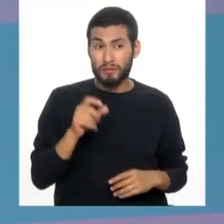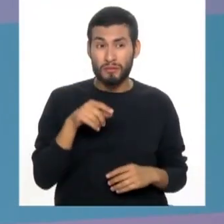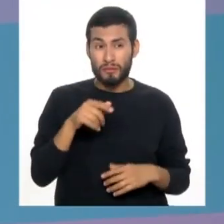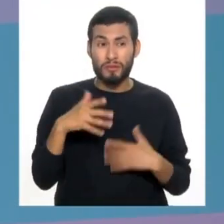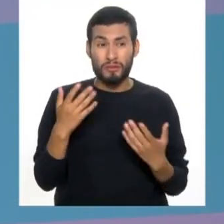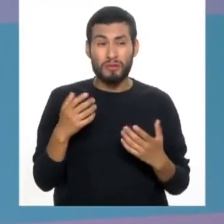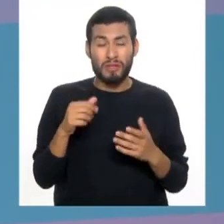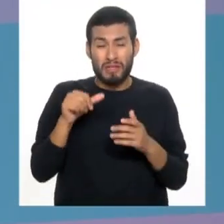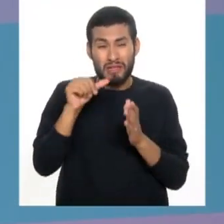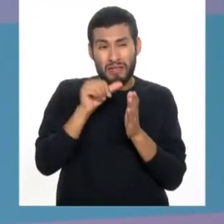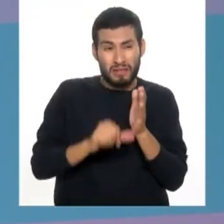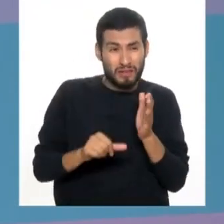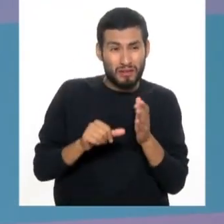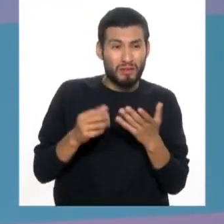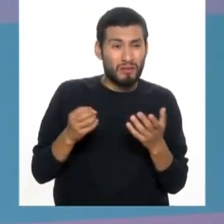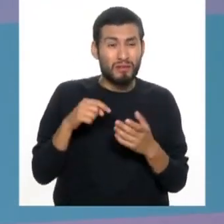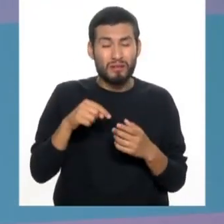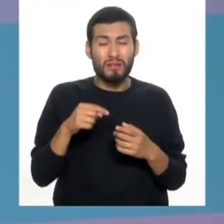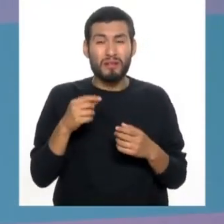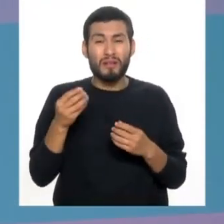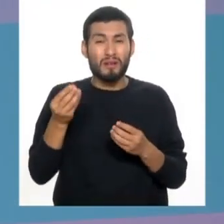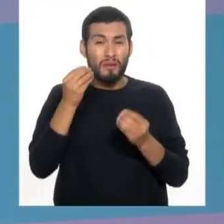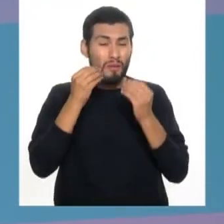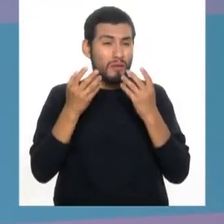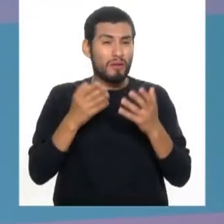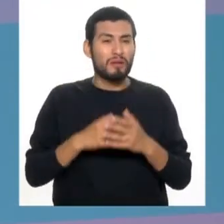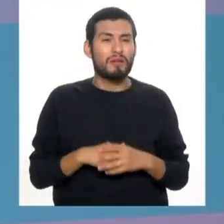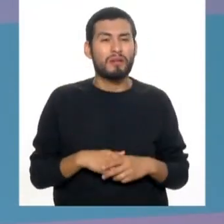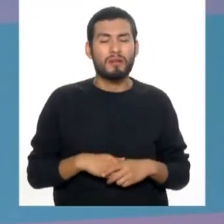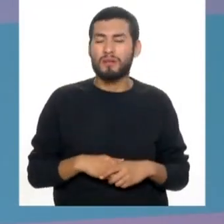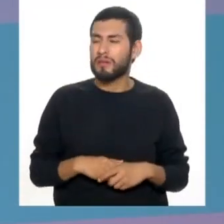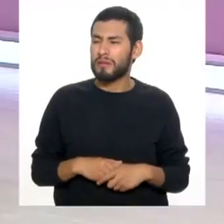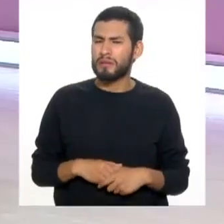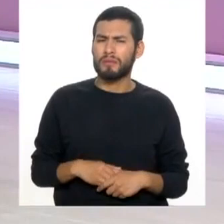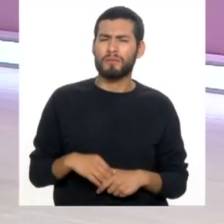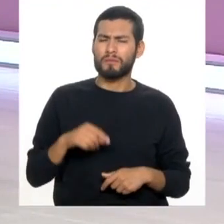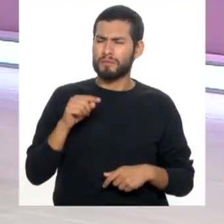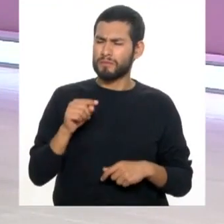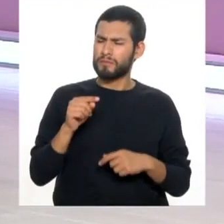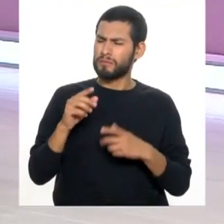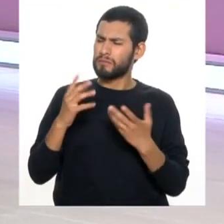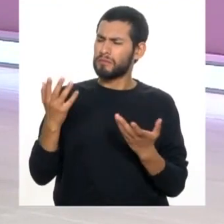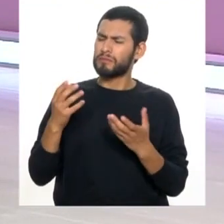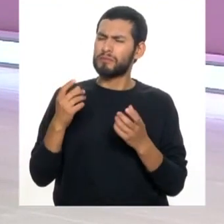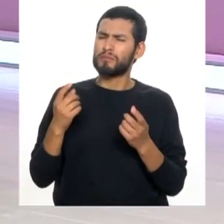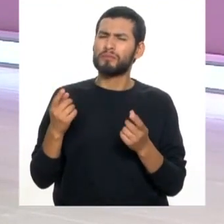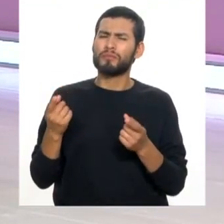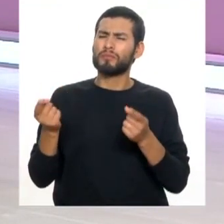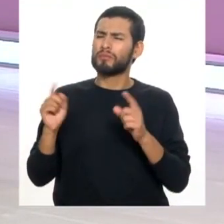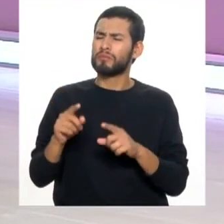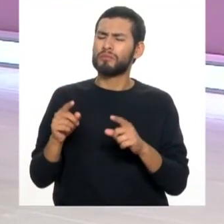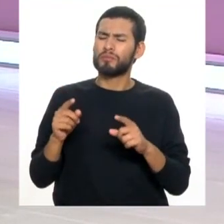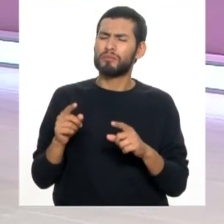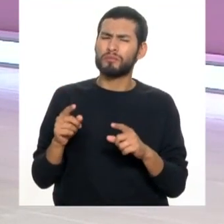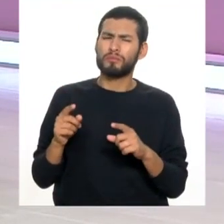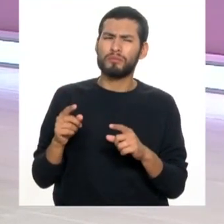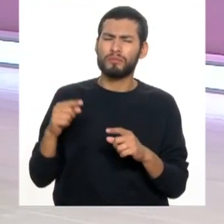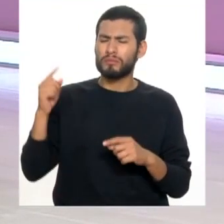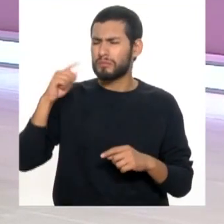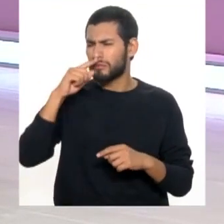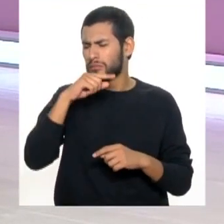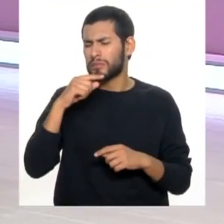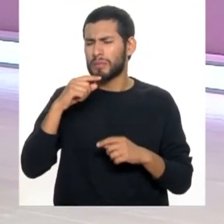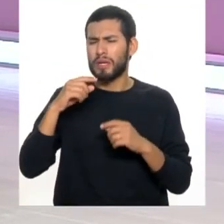algún tipo de surgía, como la colocación de implantes, etc. Y en esa misma tónica, ¿cuándo tener los cepillos